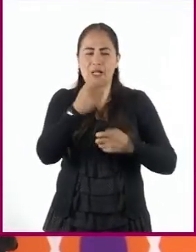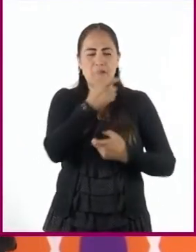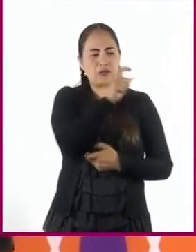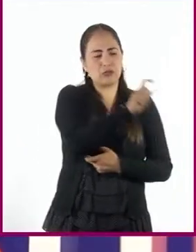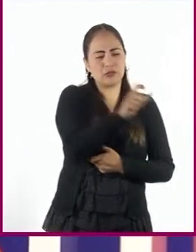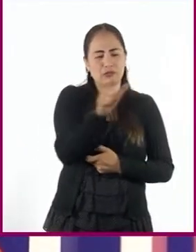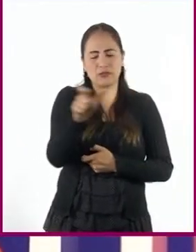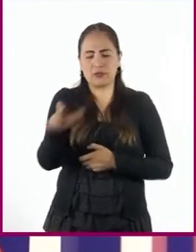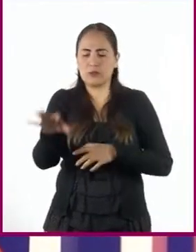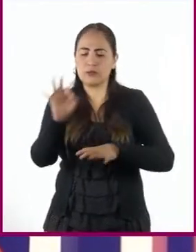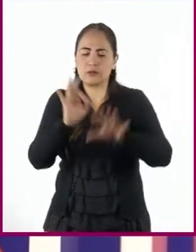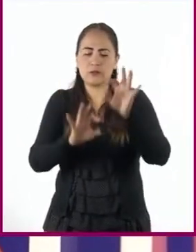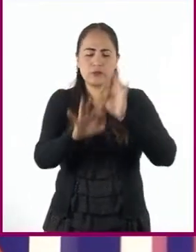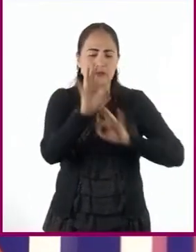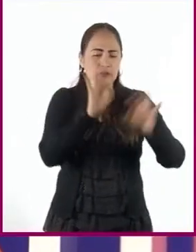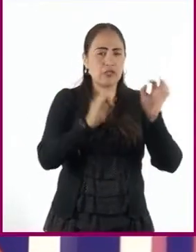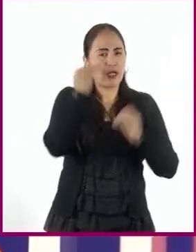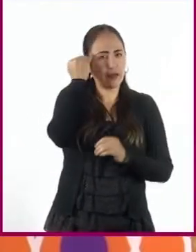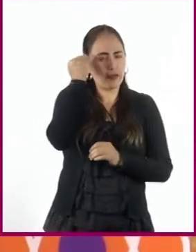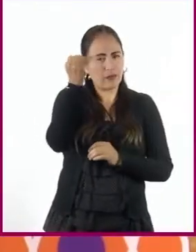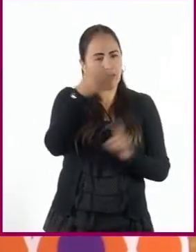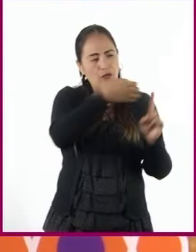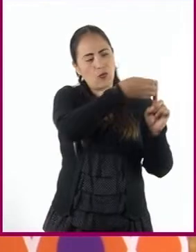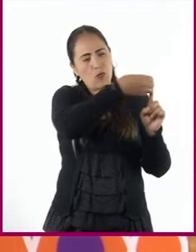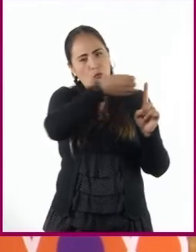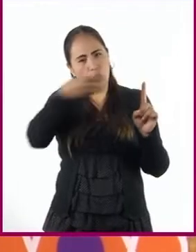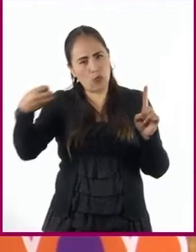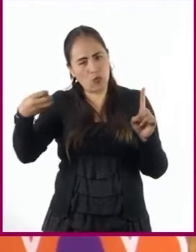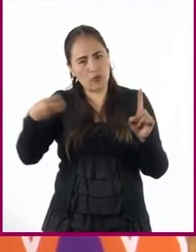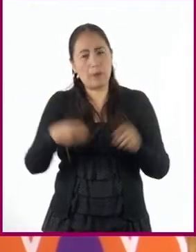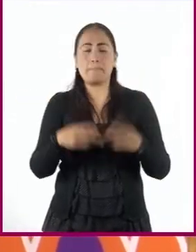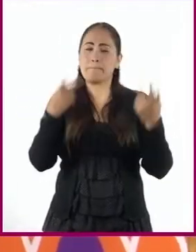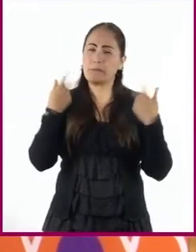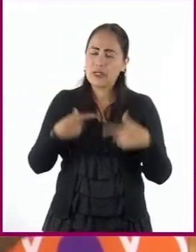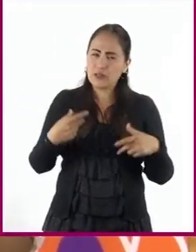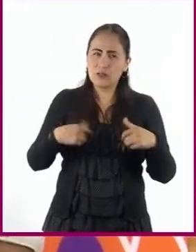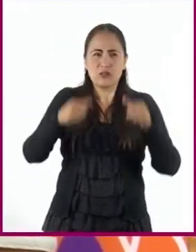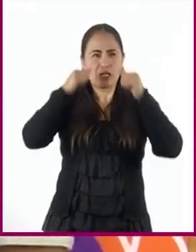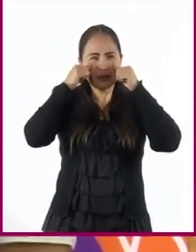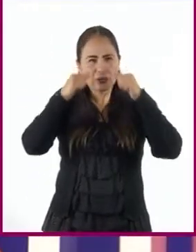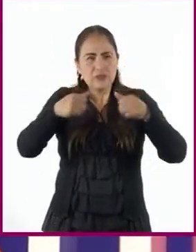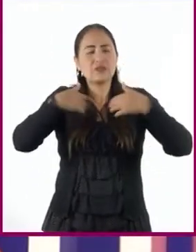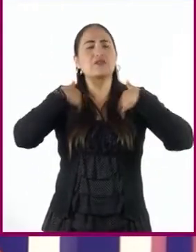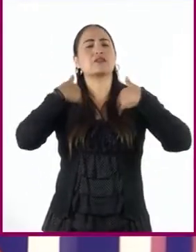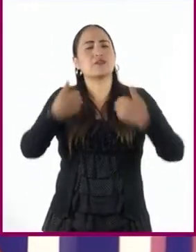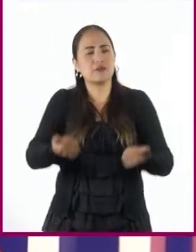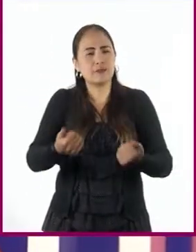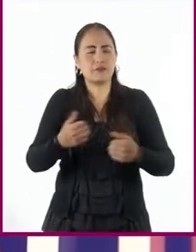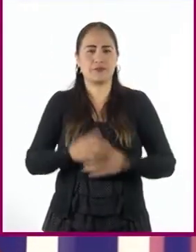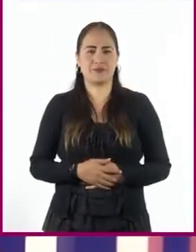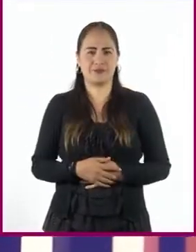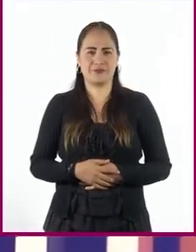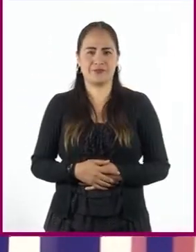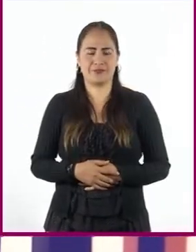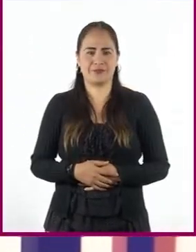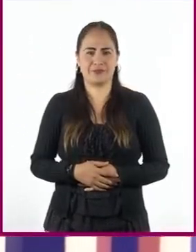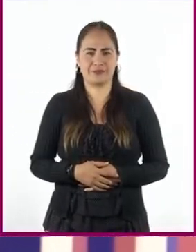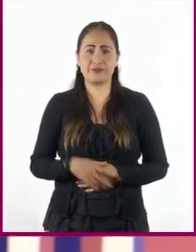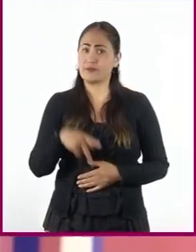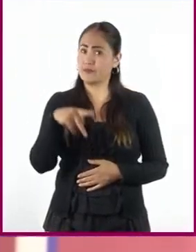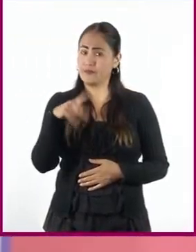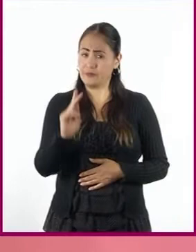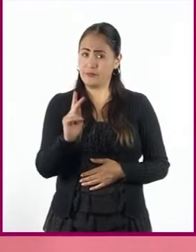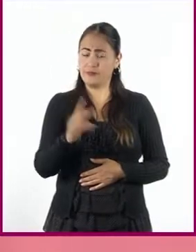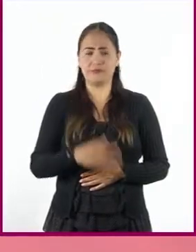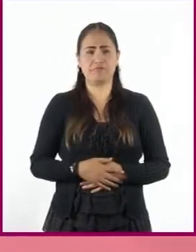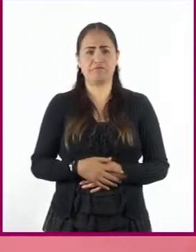que ayudan a ordenar las ideas y a que los escuchas entiendan lo que queremos decir. Pero todo el tiempo le estamos